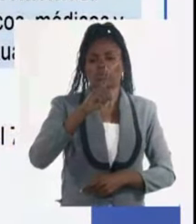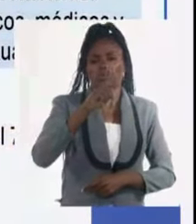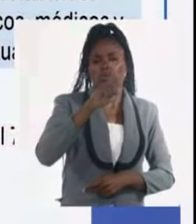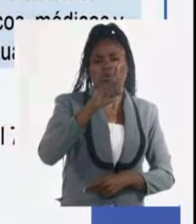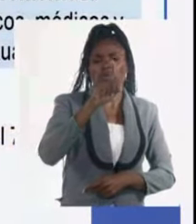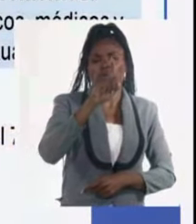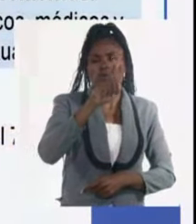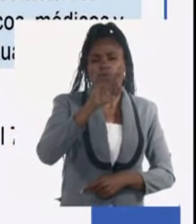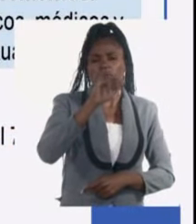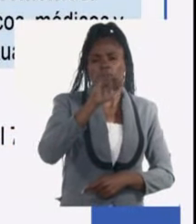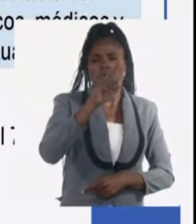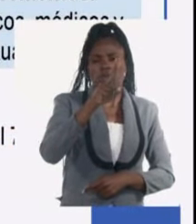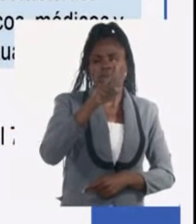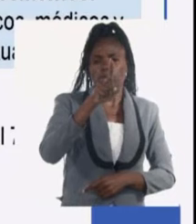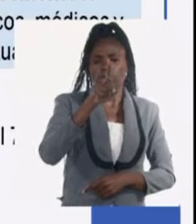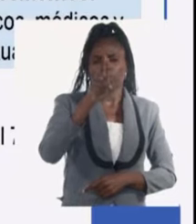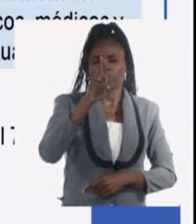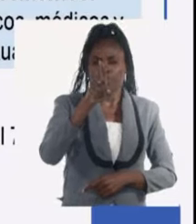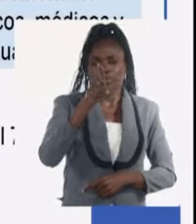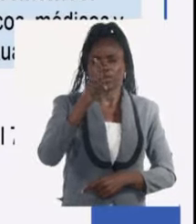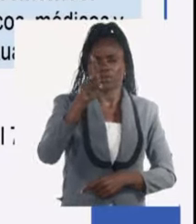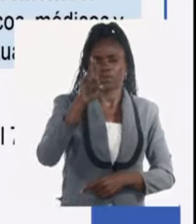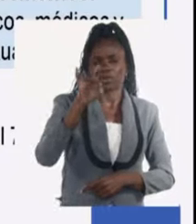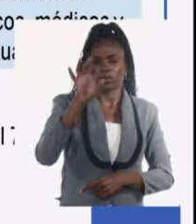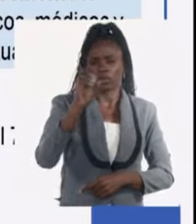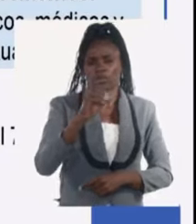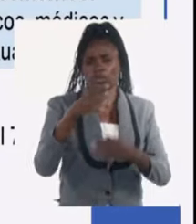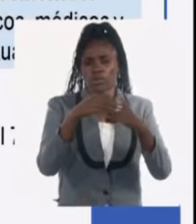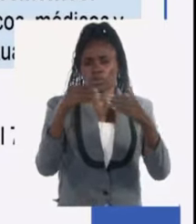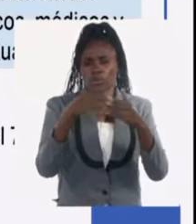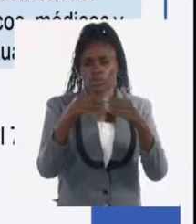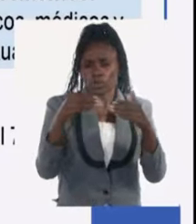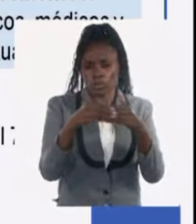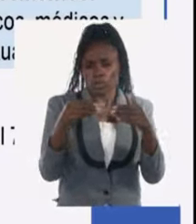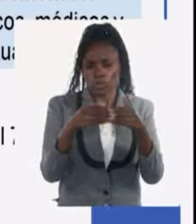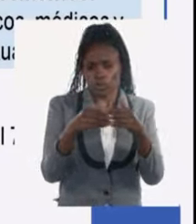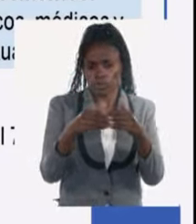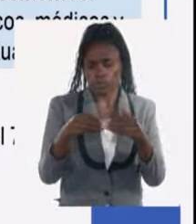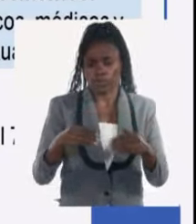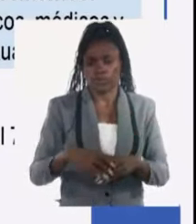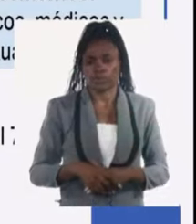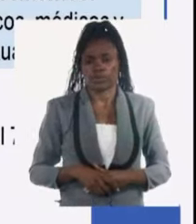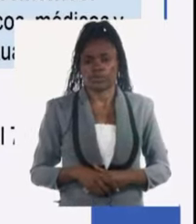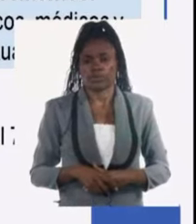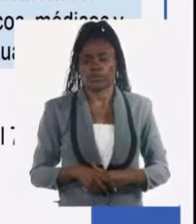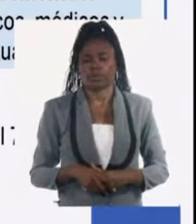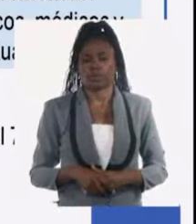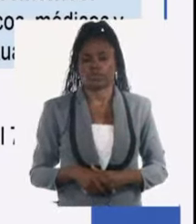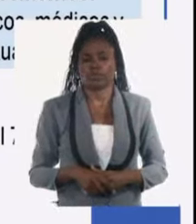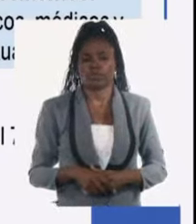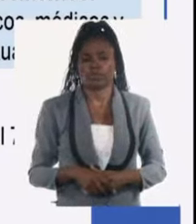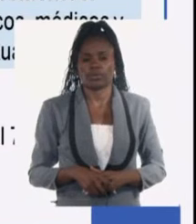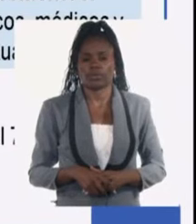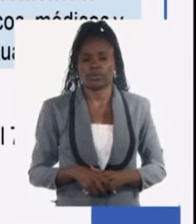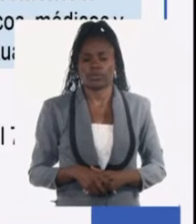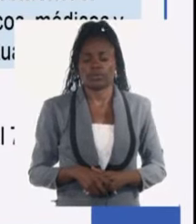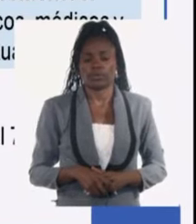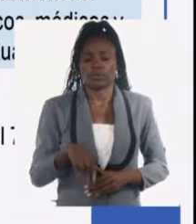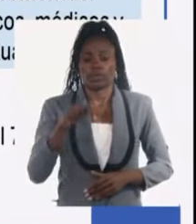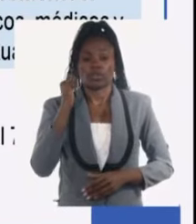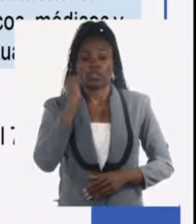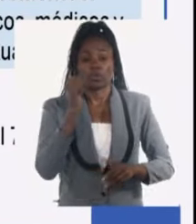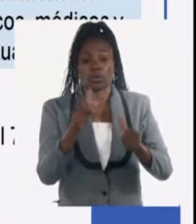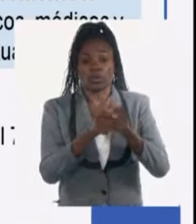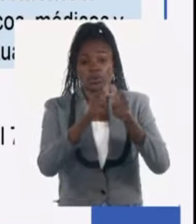alcanzar el próximo año en el estar en el entorno de los 9.700 millones ello implicaría un